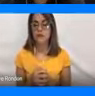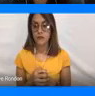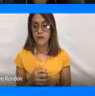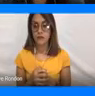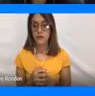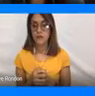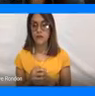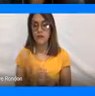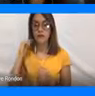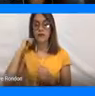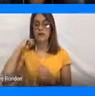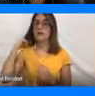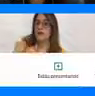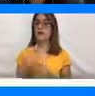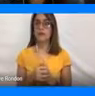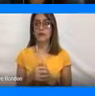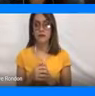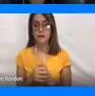Siguiente, por favor.